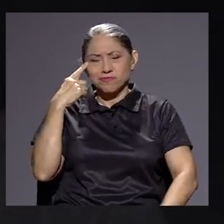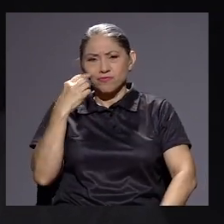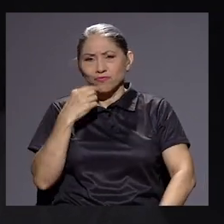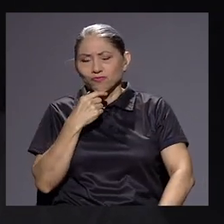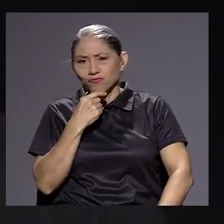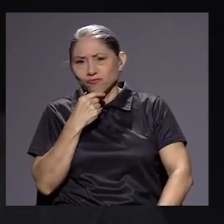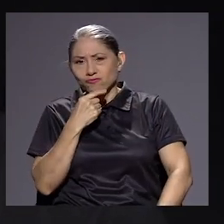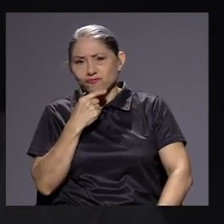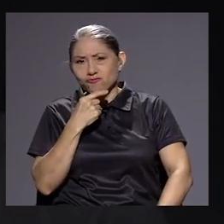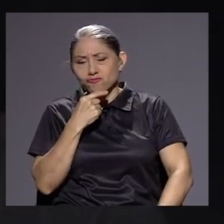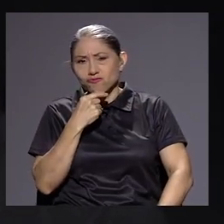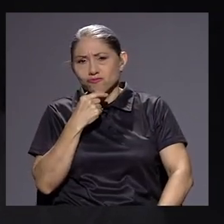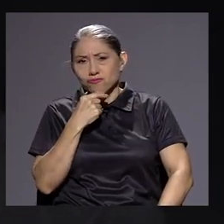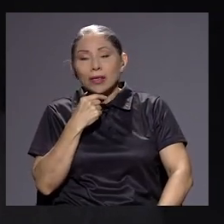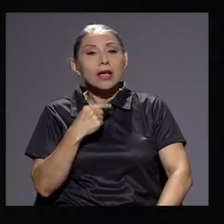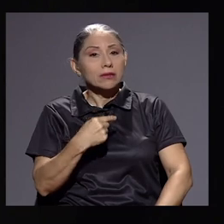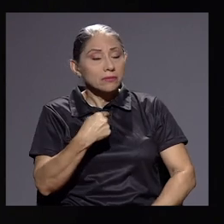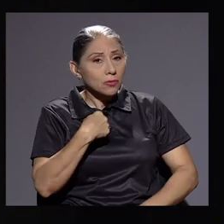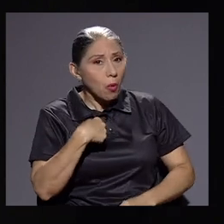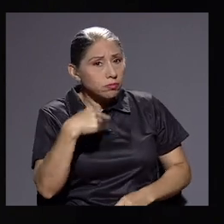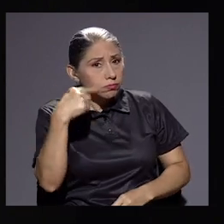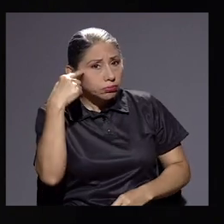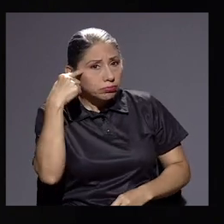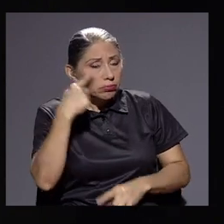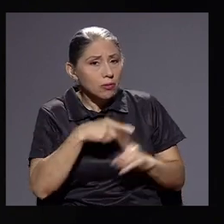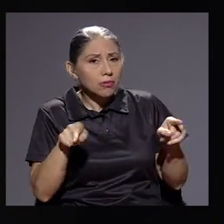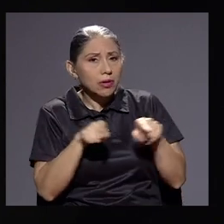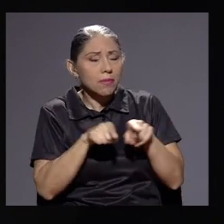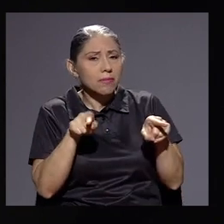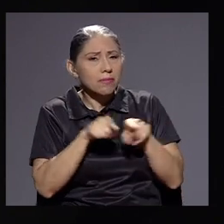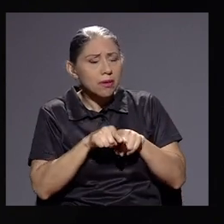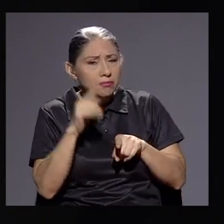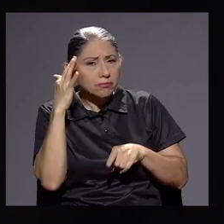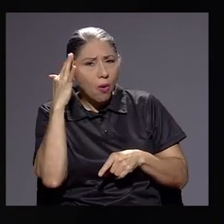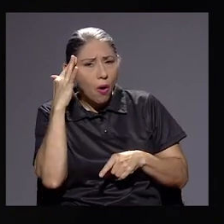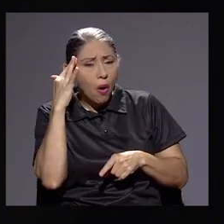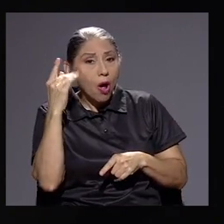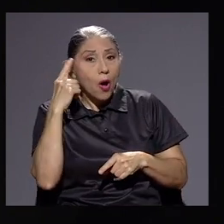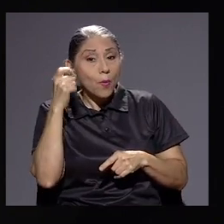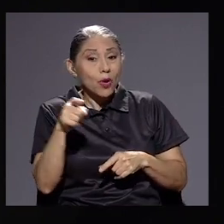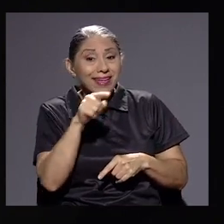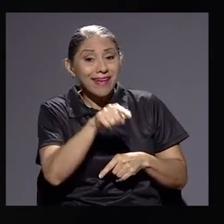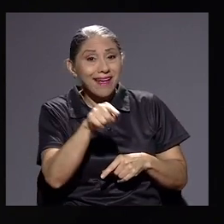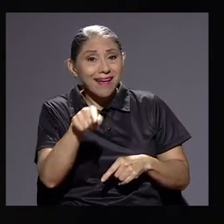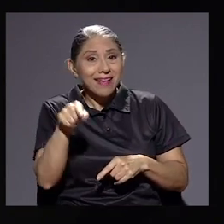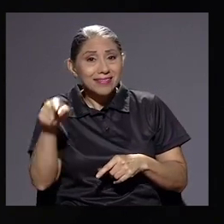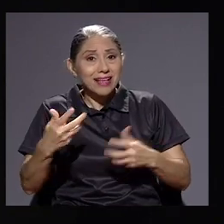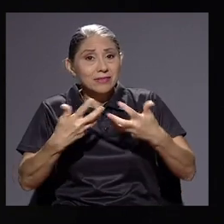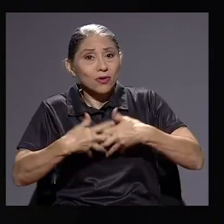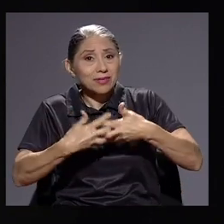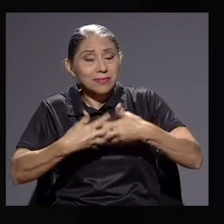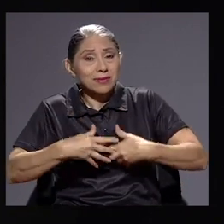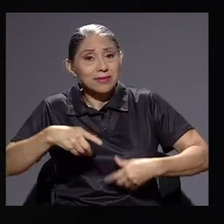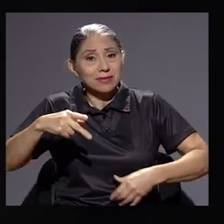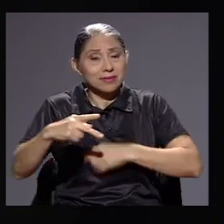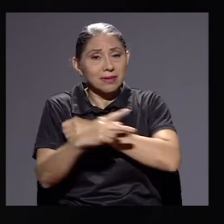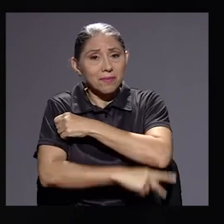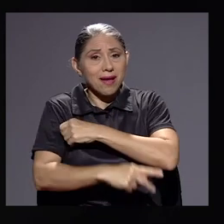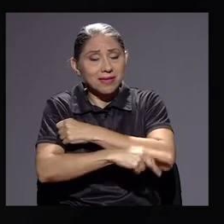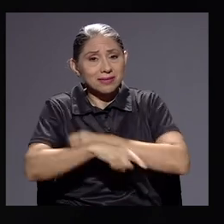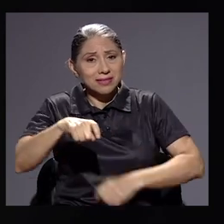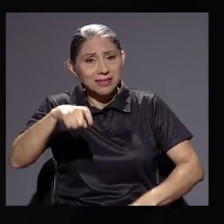A mí me pone a pensar, pero también me preocupa muchísimo porque estas son las empresas que el país necesita.